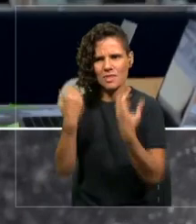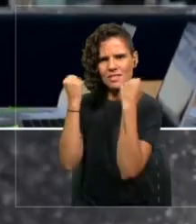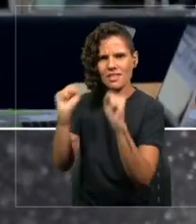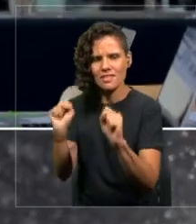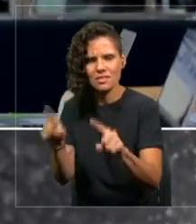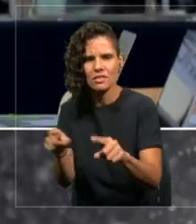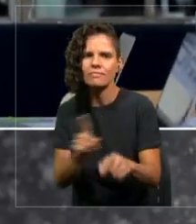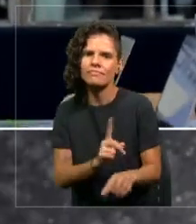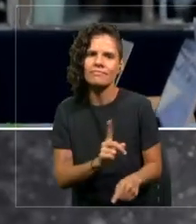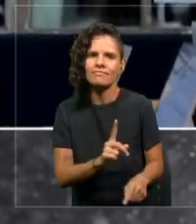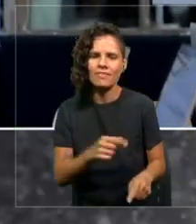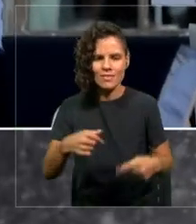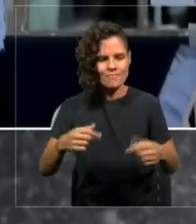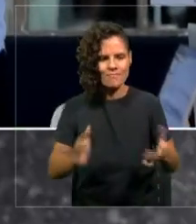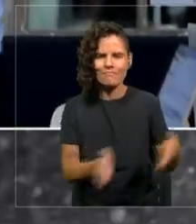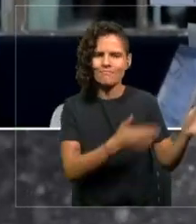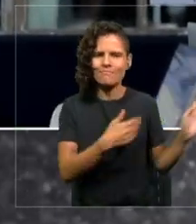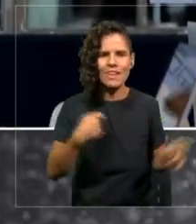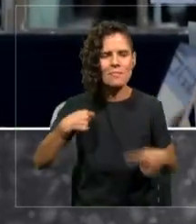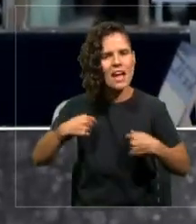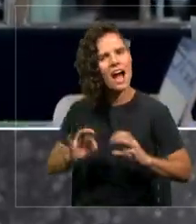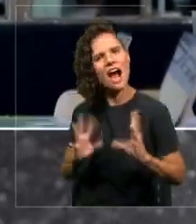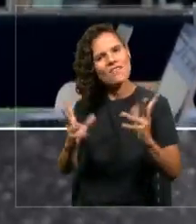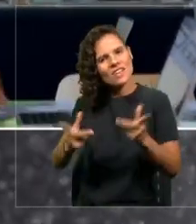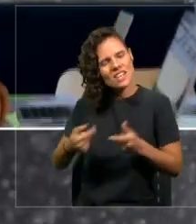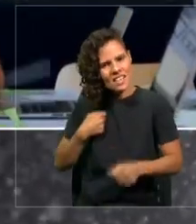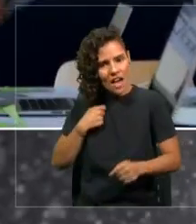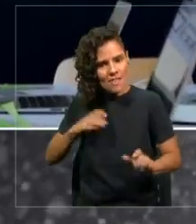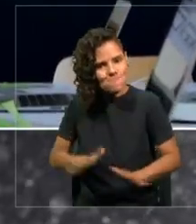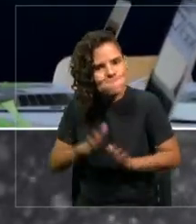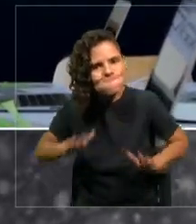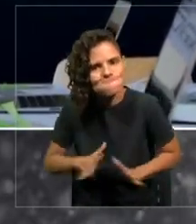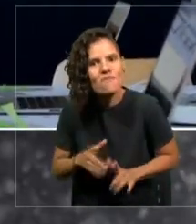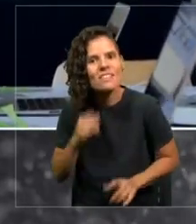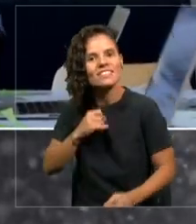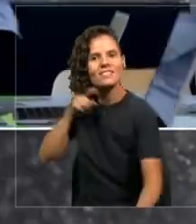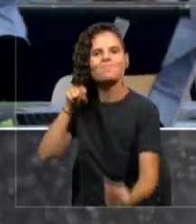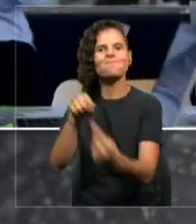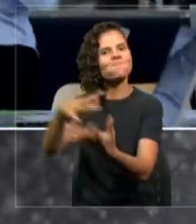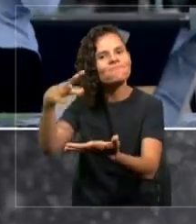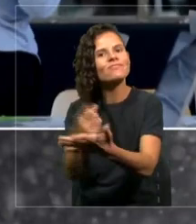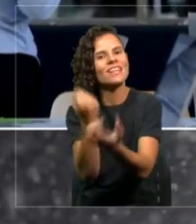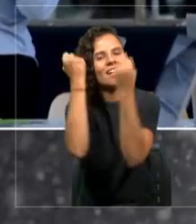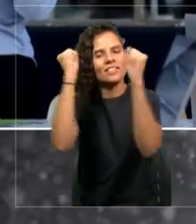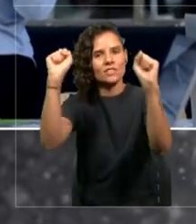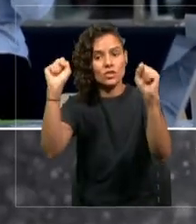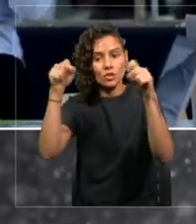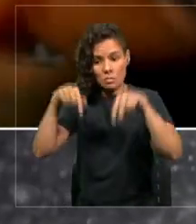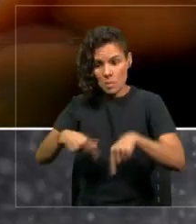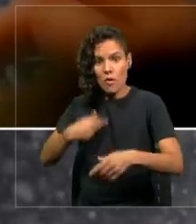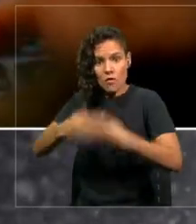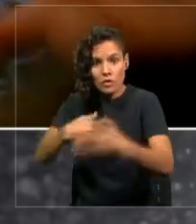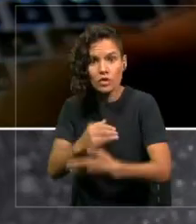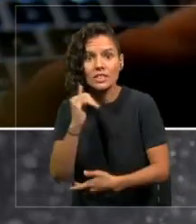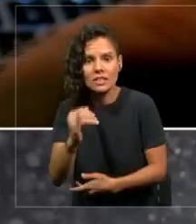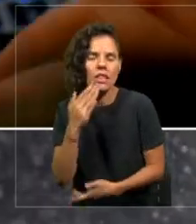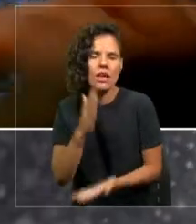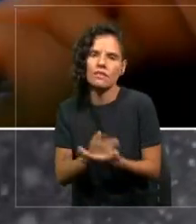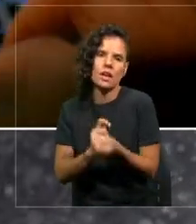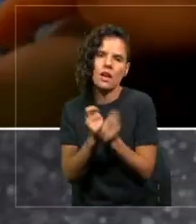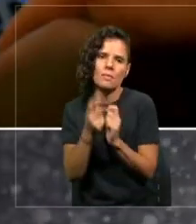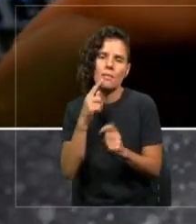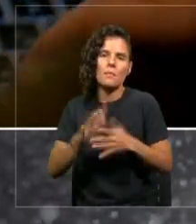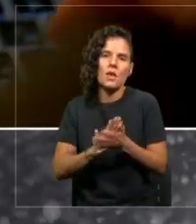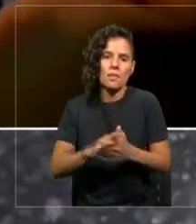habilidades son el pasaporte al éxito. Pero para que esto funcione hay cosas que tenemos que cambiar. Las empresas tenemos que